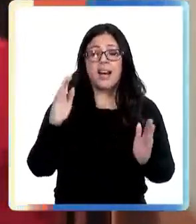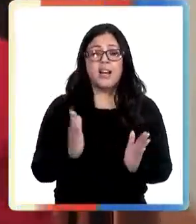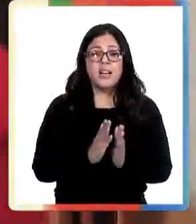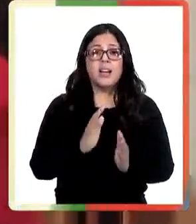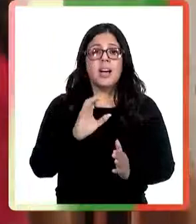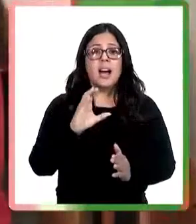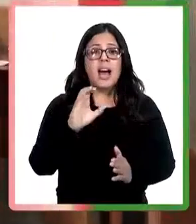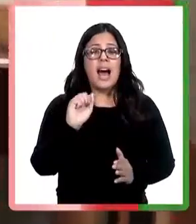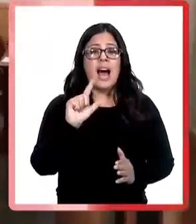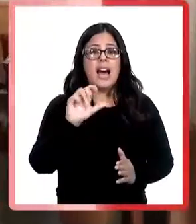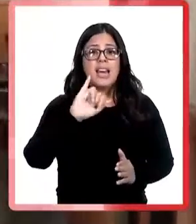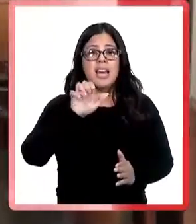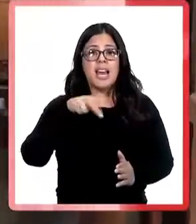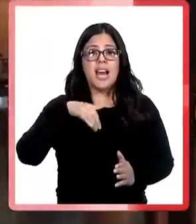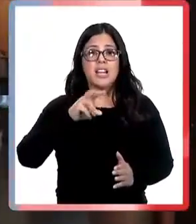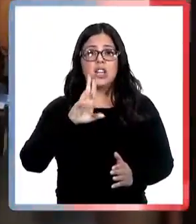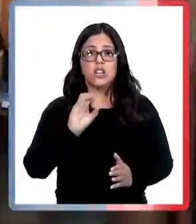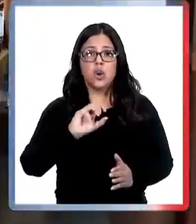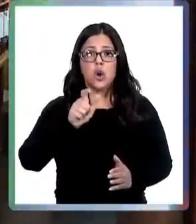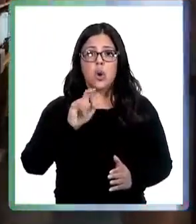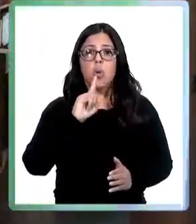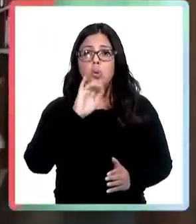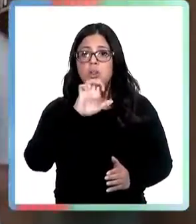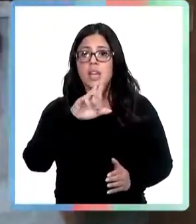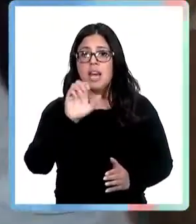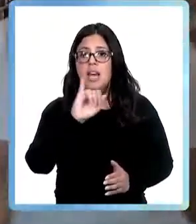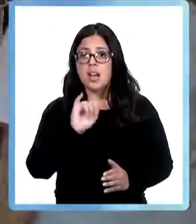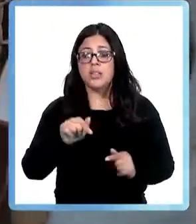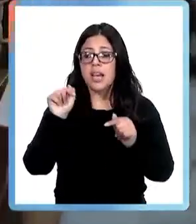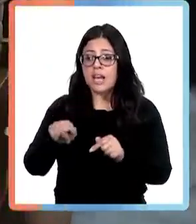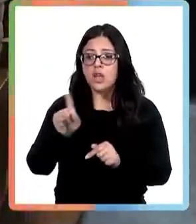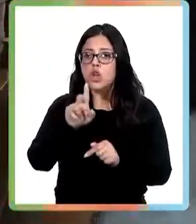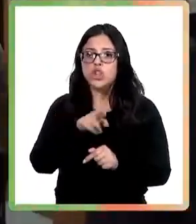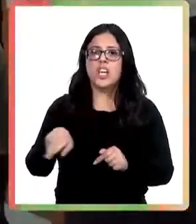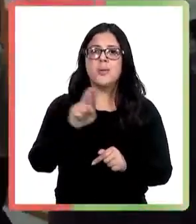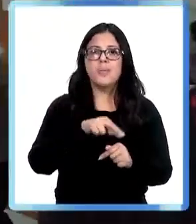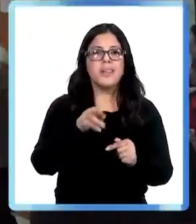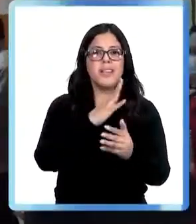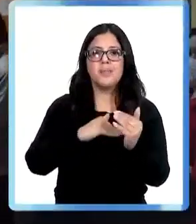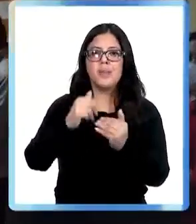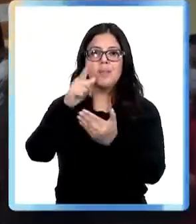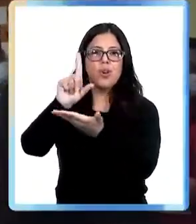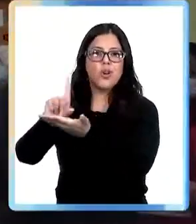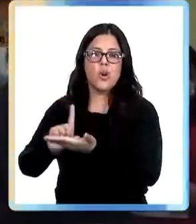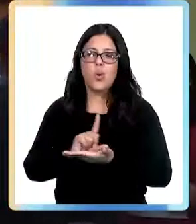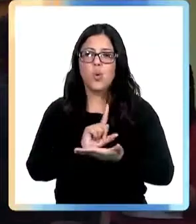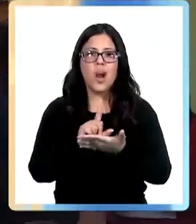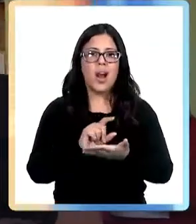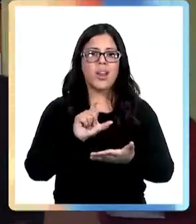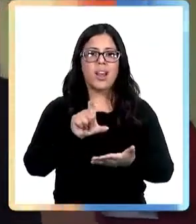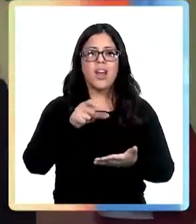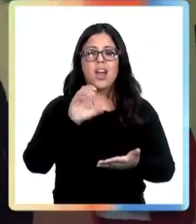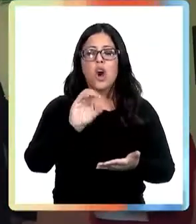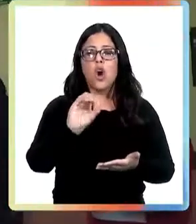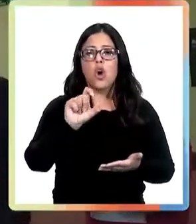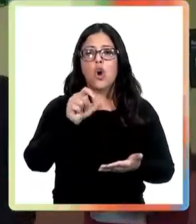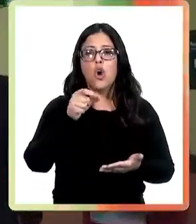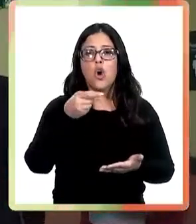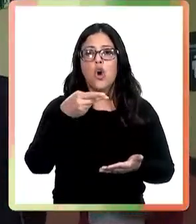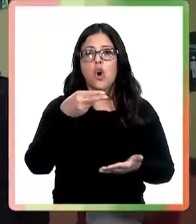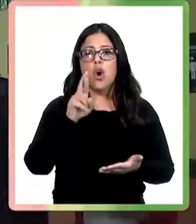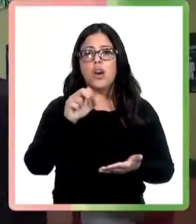fenómeno no ocurre de igual manera en las ciudades de Coyhaique, Porta Aysén como en otras localidades en Cocra, Chile Chico